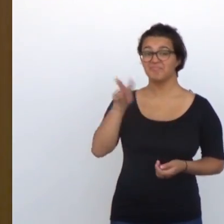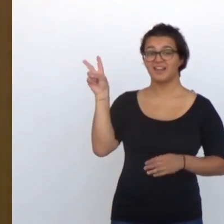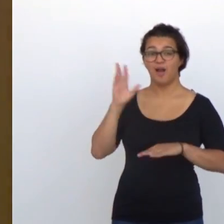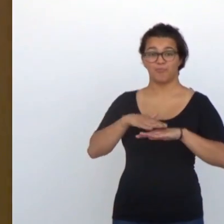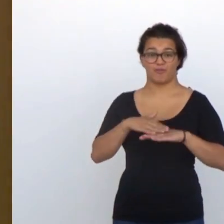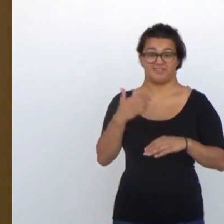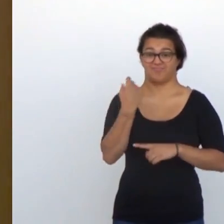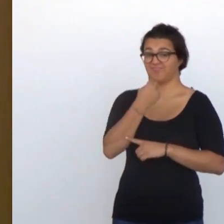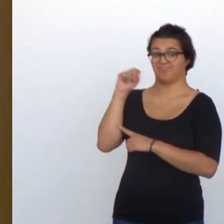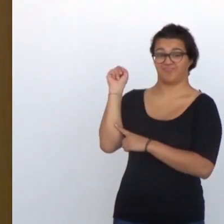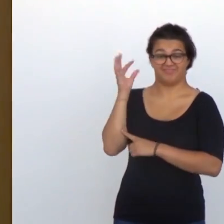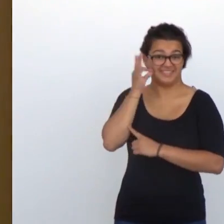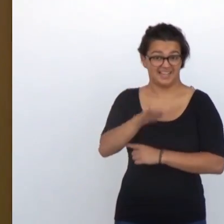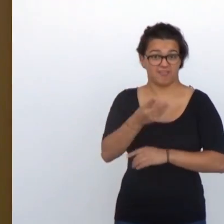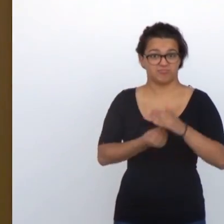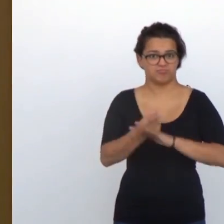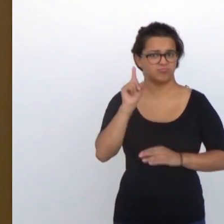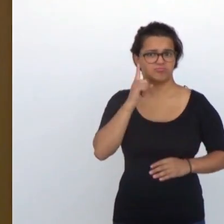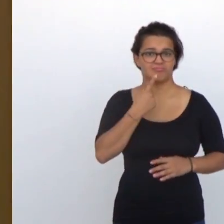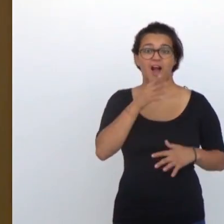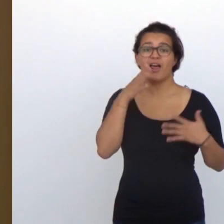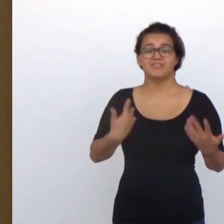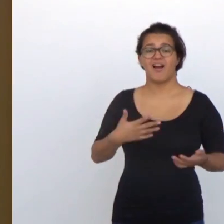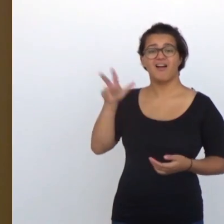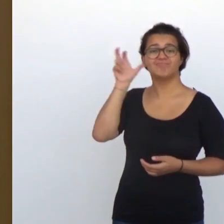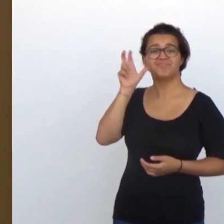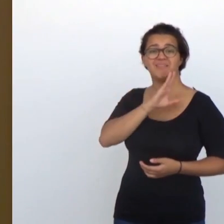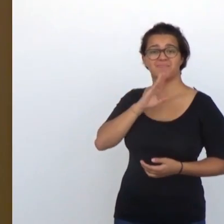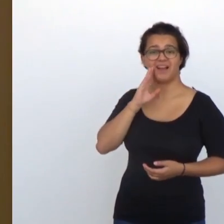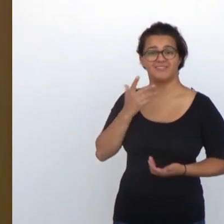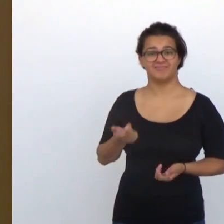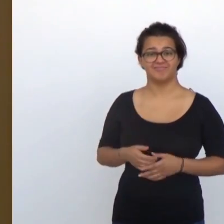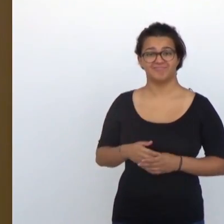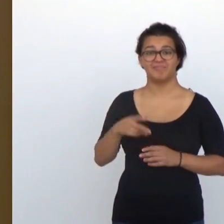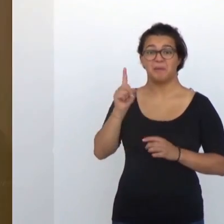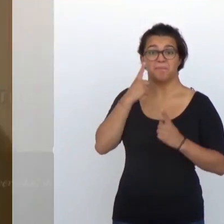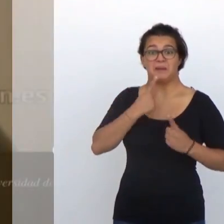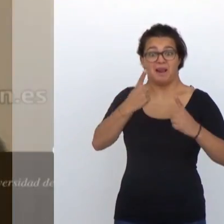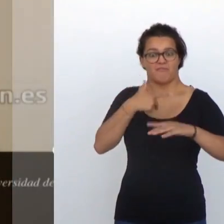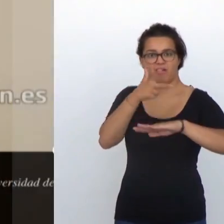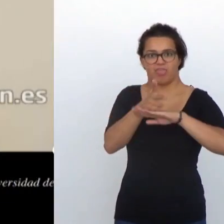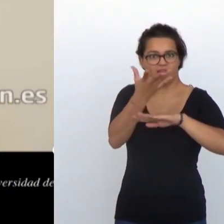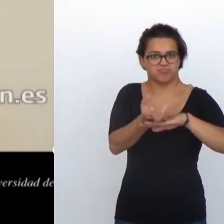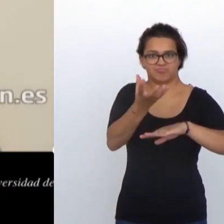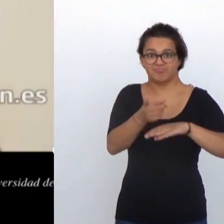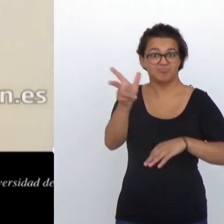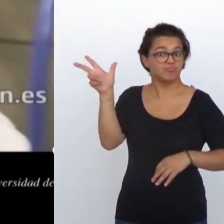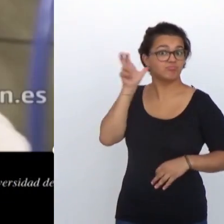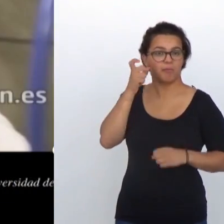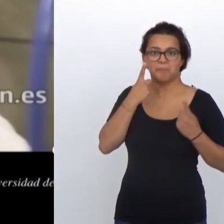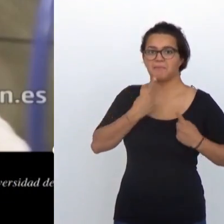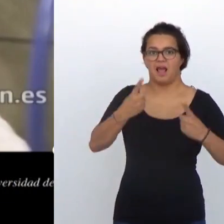Le mira porque Sira que había nacido sorda ahora ya le oye. Nuestras cámaras graban el momento en el que la niña